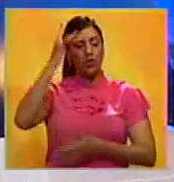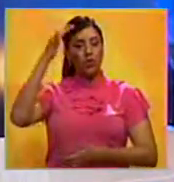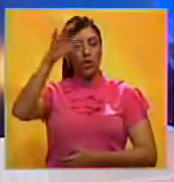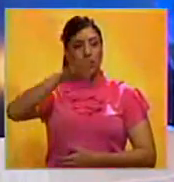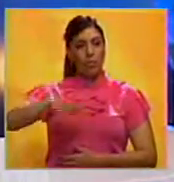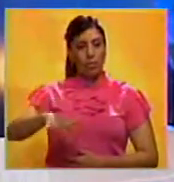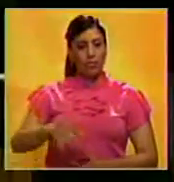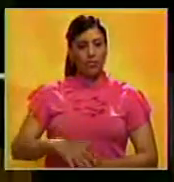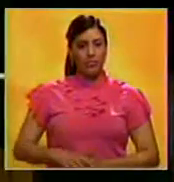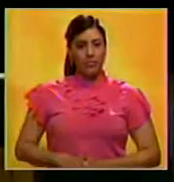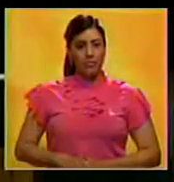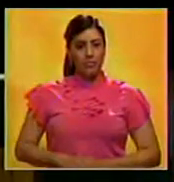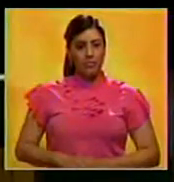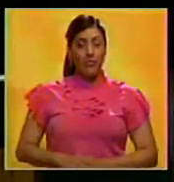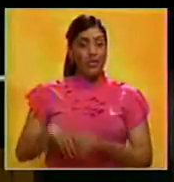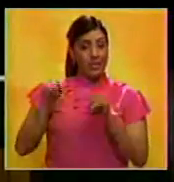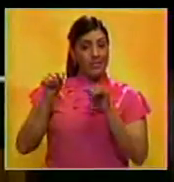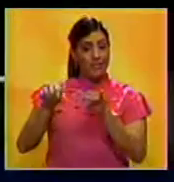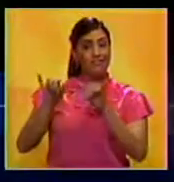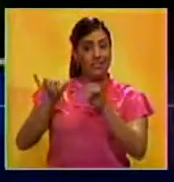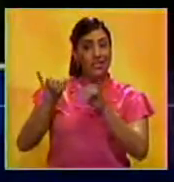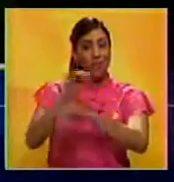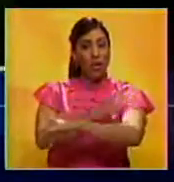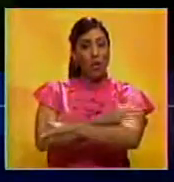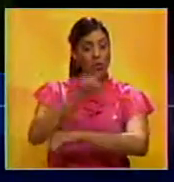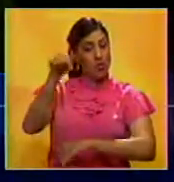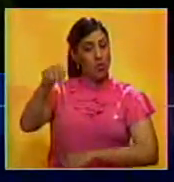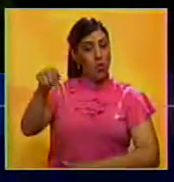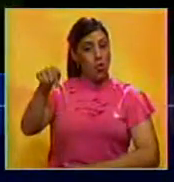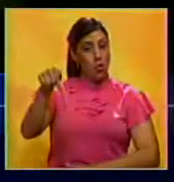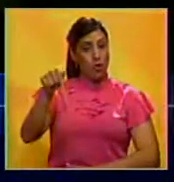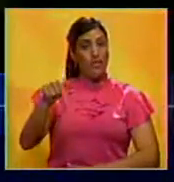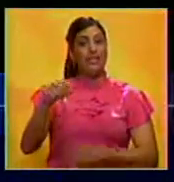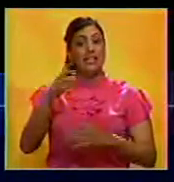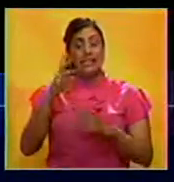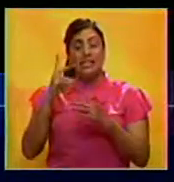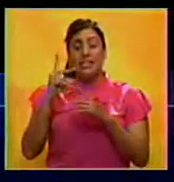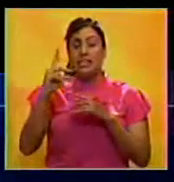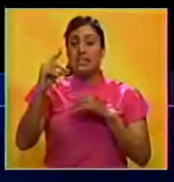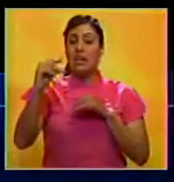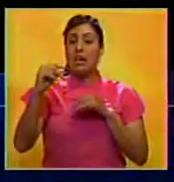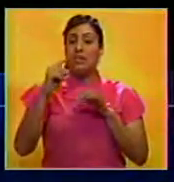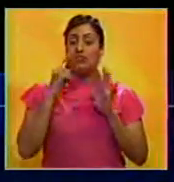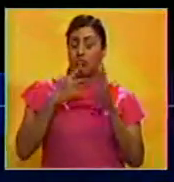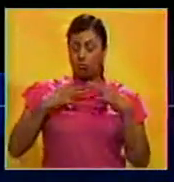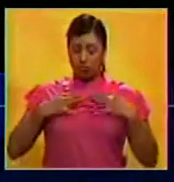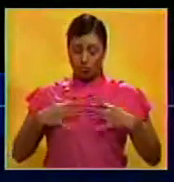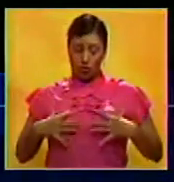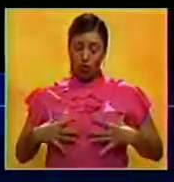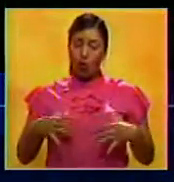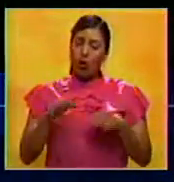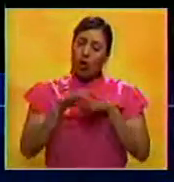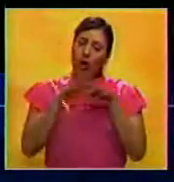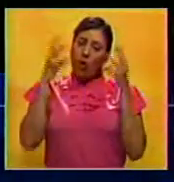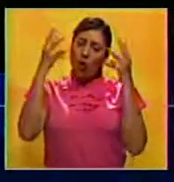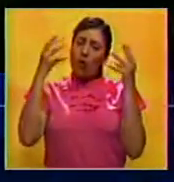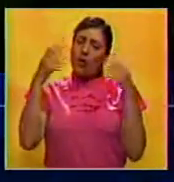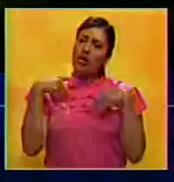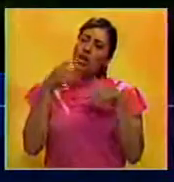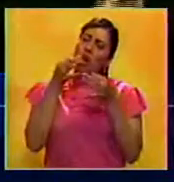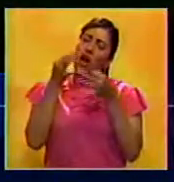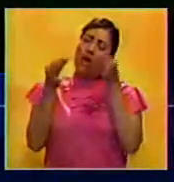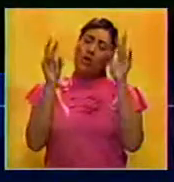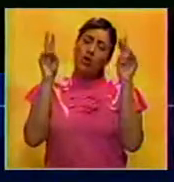del pueblo. Esta misma derecha que hoy sale vestidos de corderos a hablar de